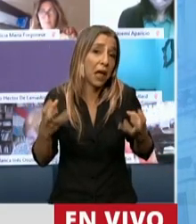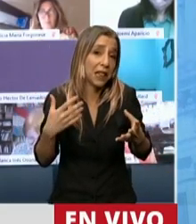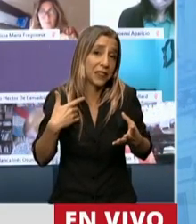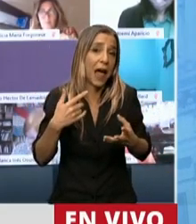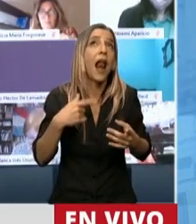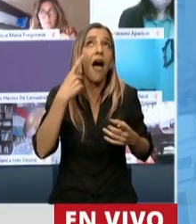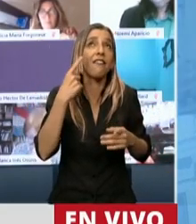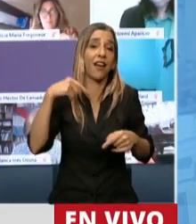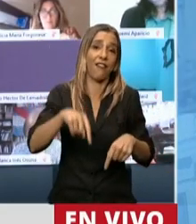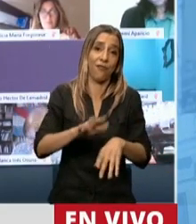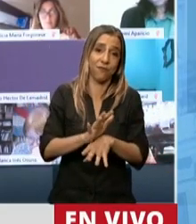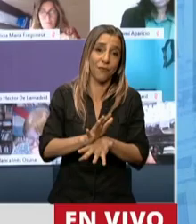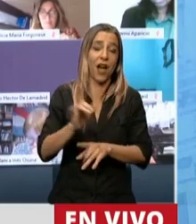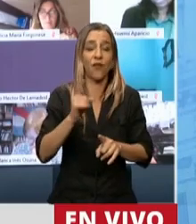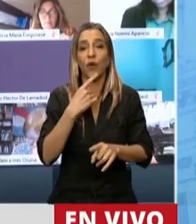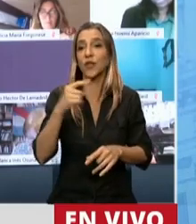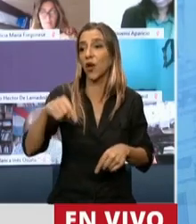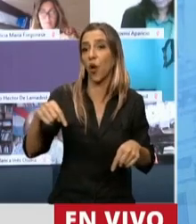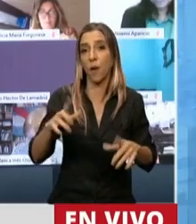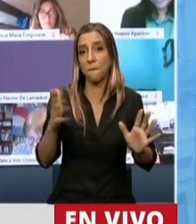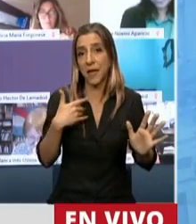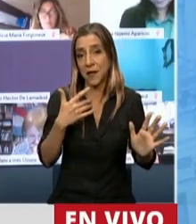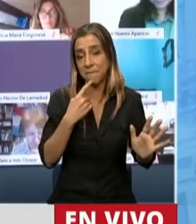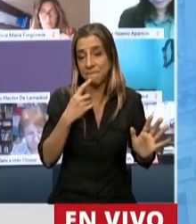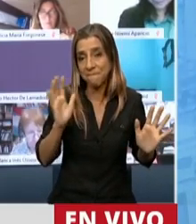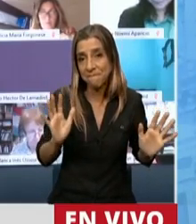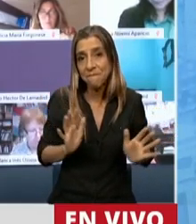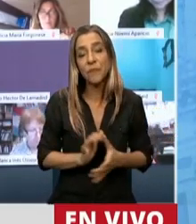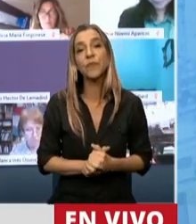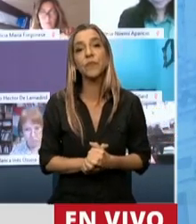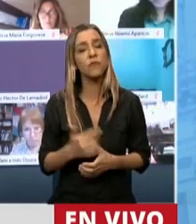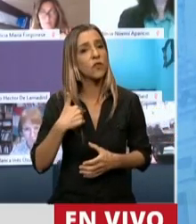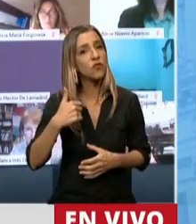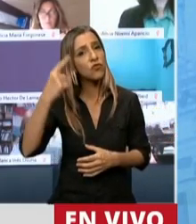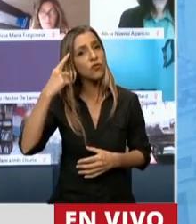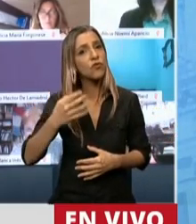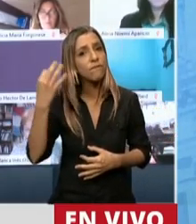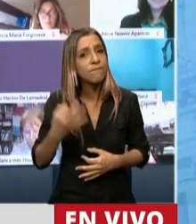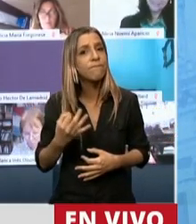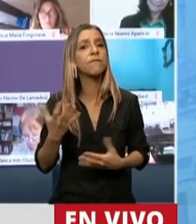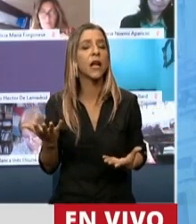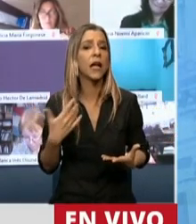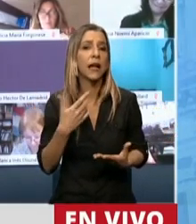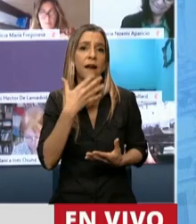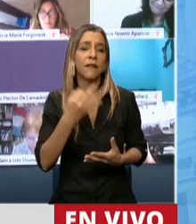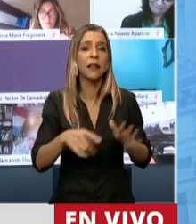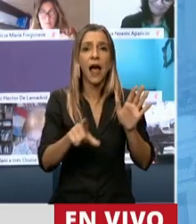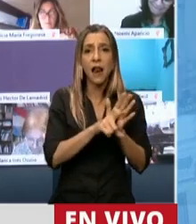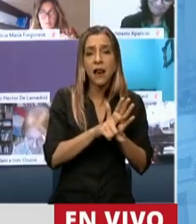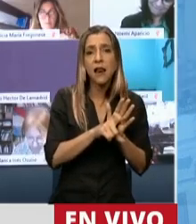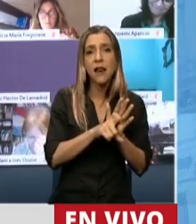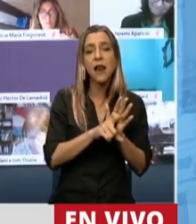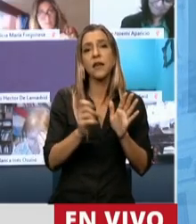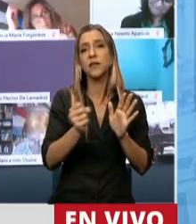esta no es un tema del lobby. Yo creo que tengo la plena conciencia que realmente esto hubiera sido, nuestra ley hubiera sido